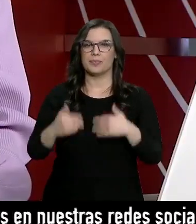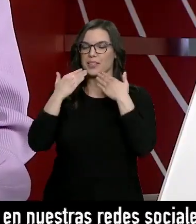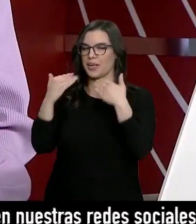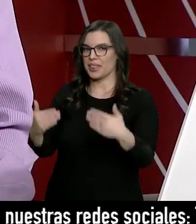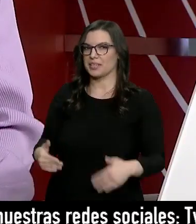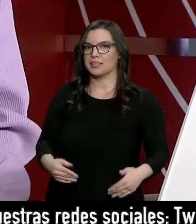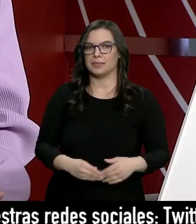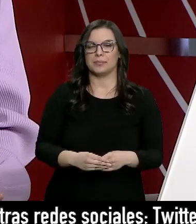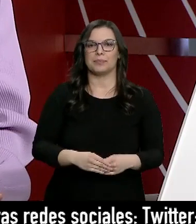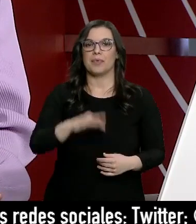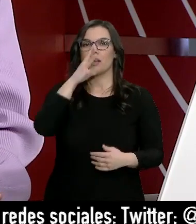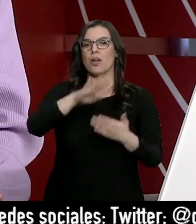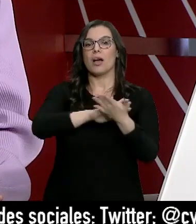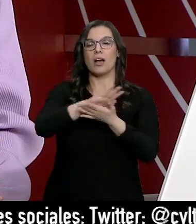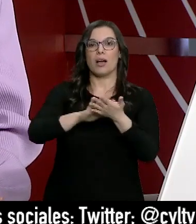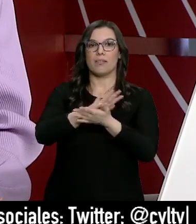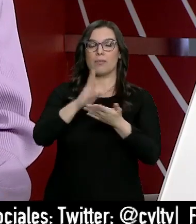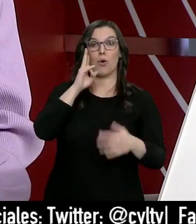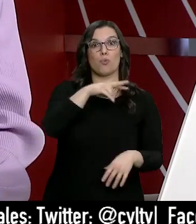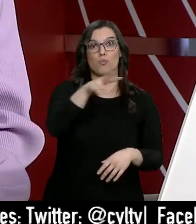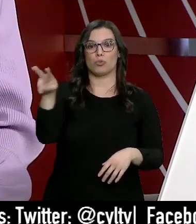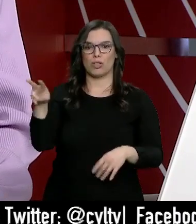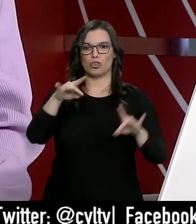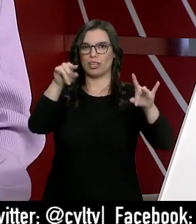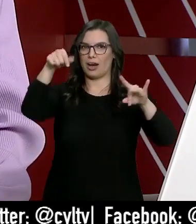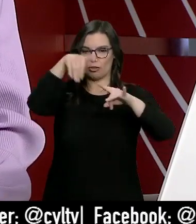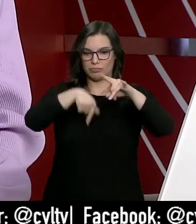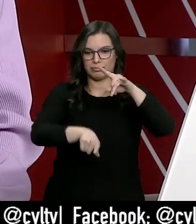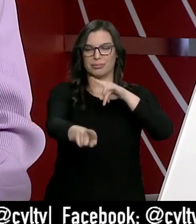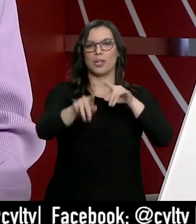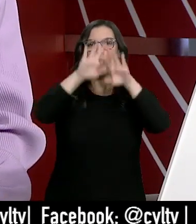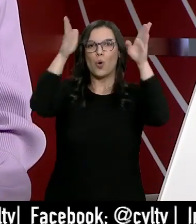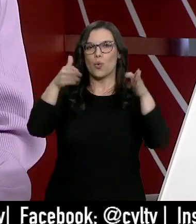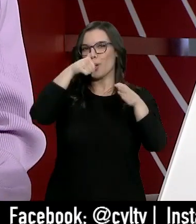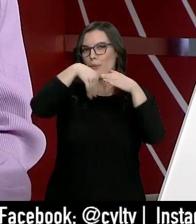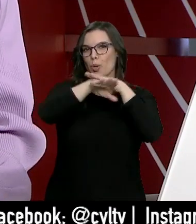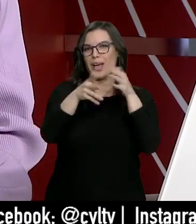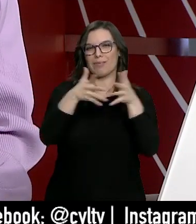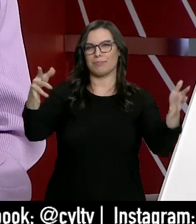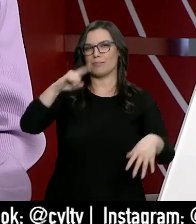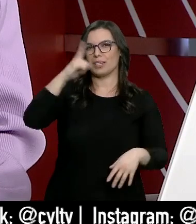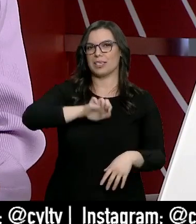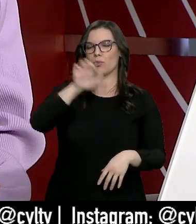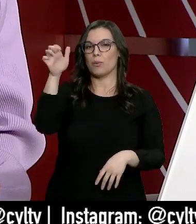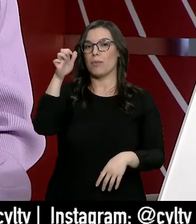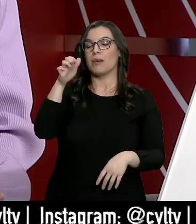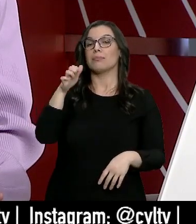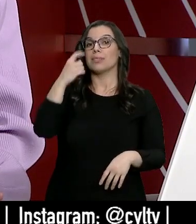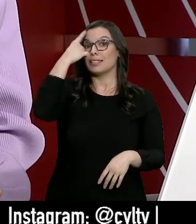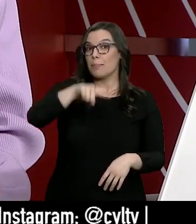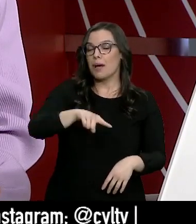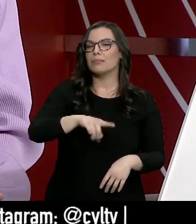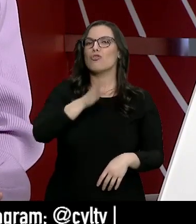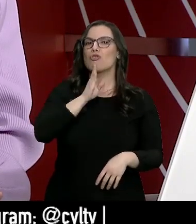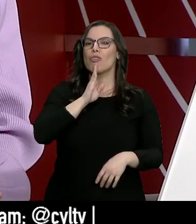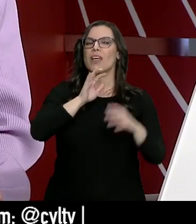Gracias, Francisco. Les hablamos ahora de un verdadero museo bajo tierra. La cueva bodega más grande de Europa está, por si no lo sabían, en León,